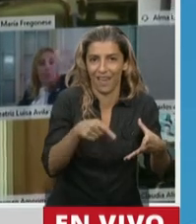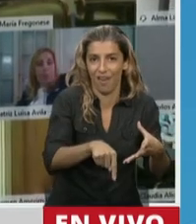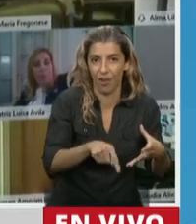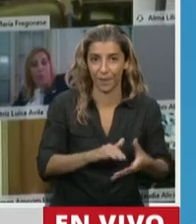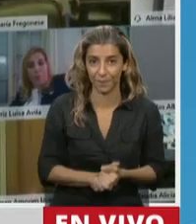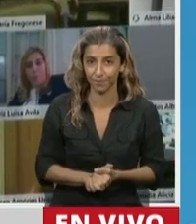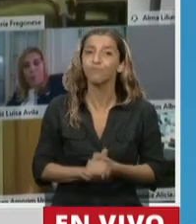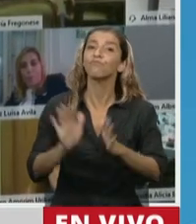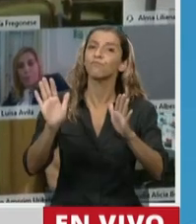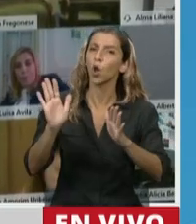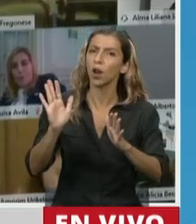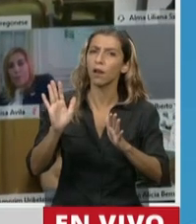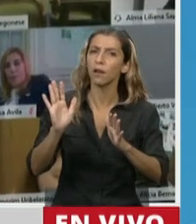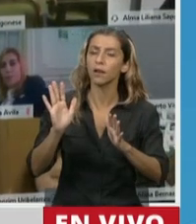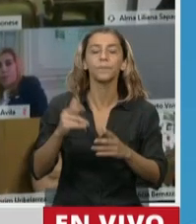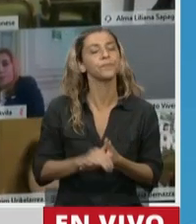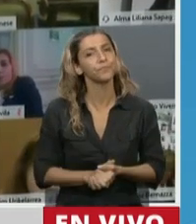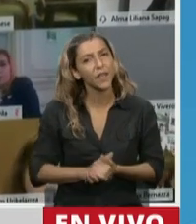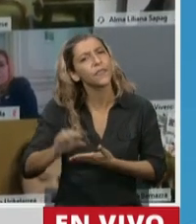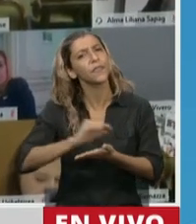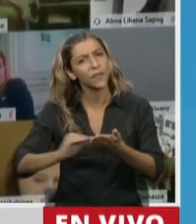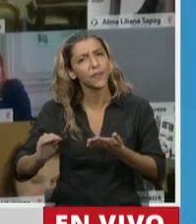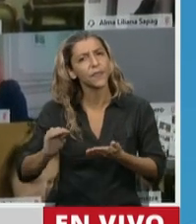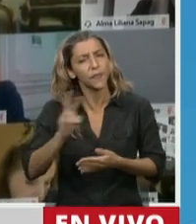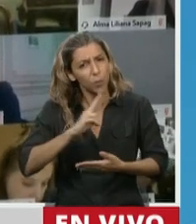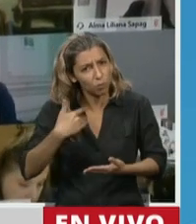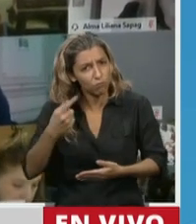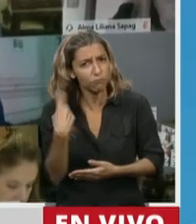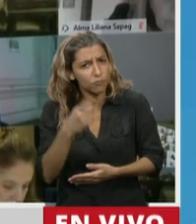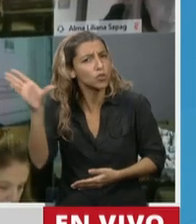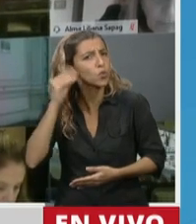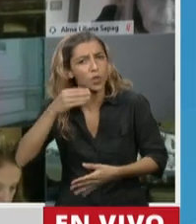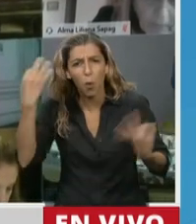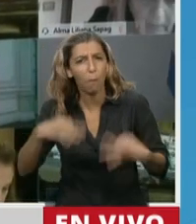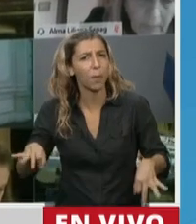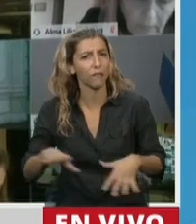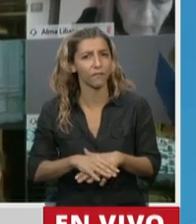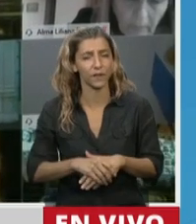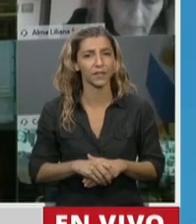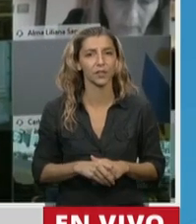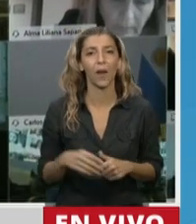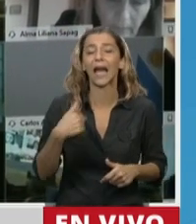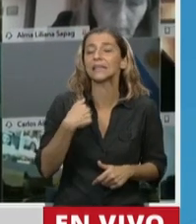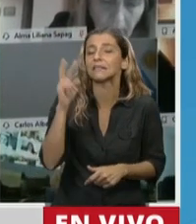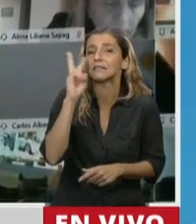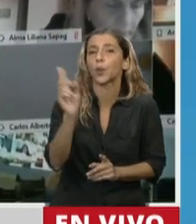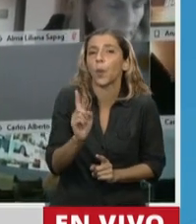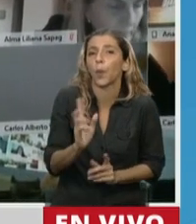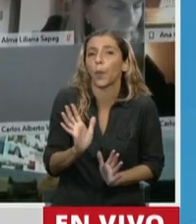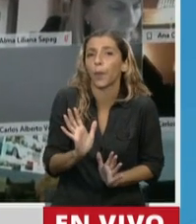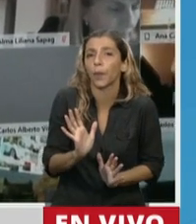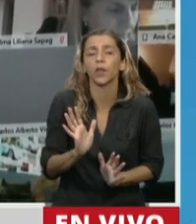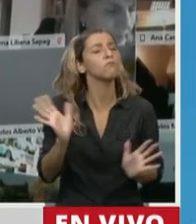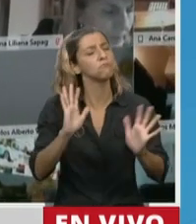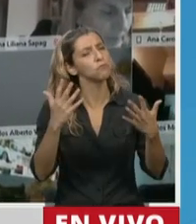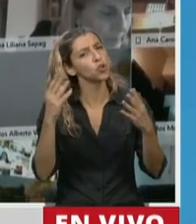Se la escucha perfectamente, diputada. Ah, bueno, yo no los veo, por eso. No, pero